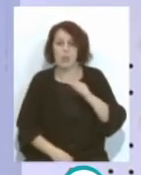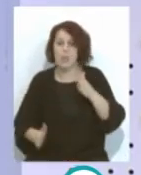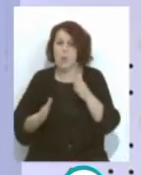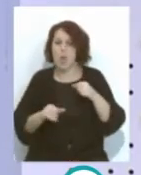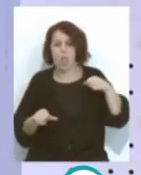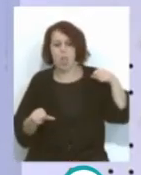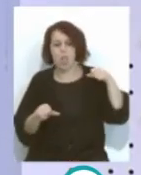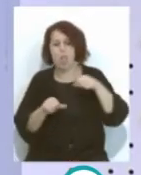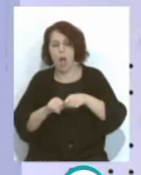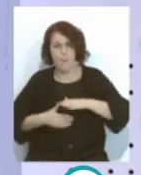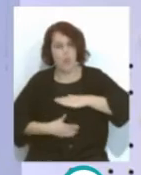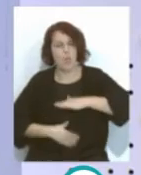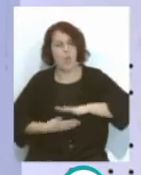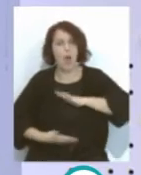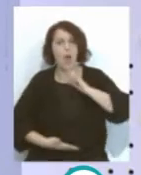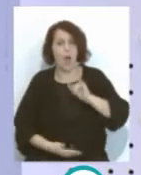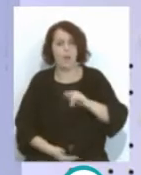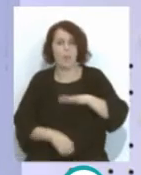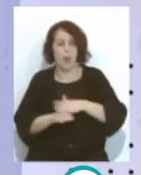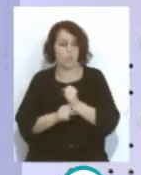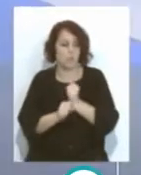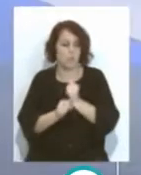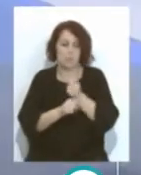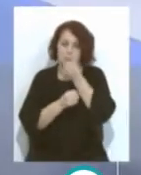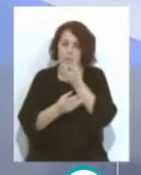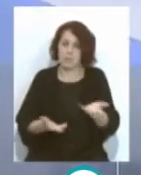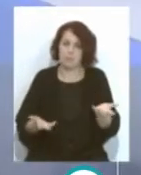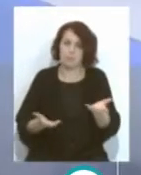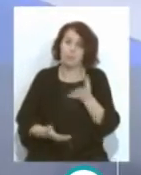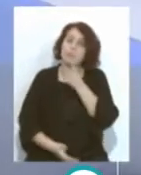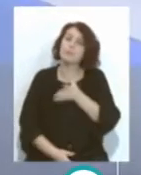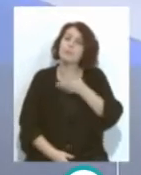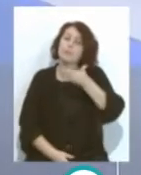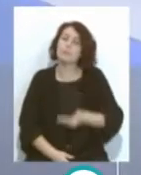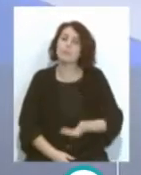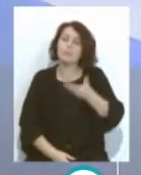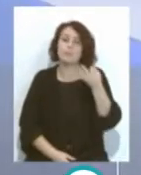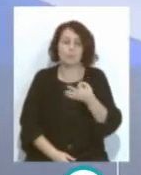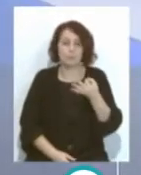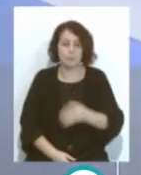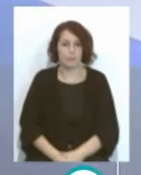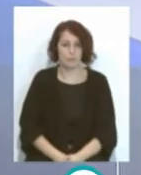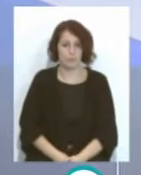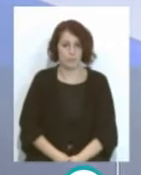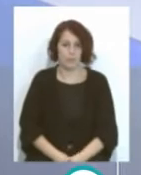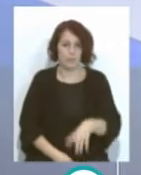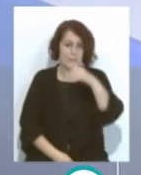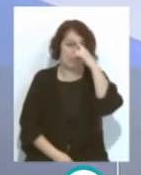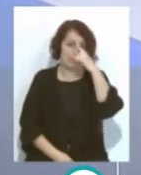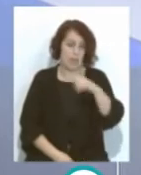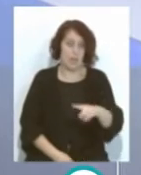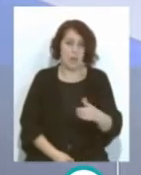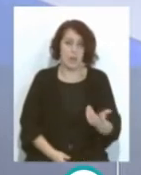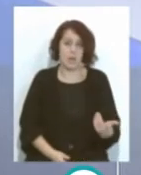temporadas Que tiene capacidad Para hacer un buen trabajo Y ahora lo importante Es saber Bueno Quienes pueden